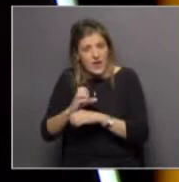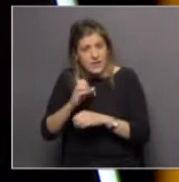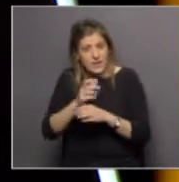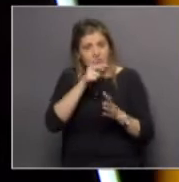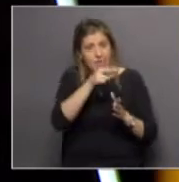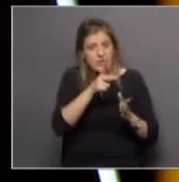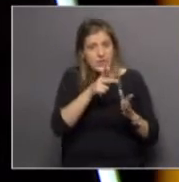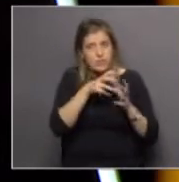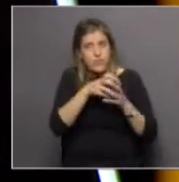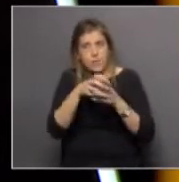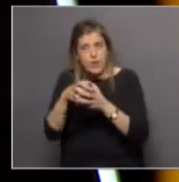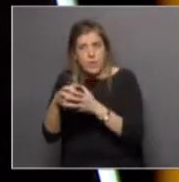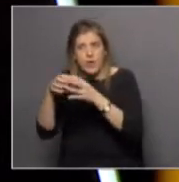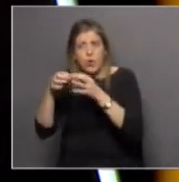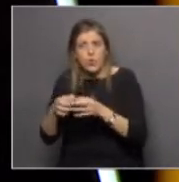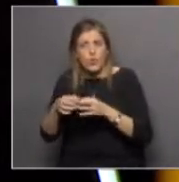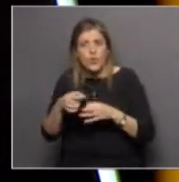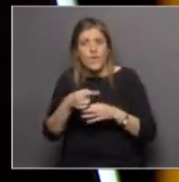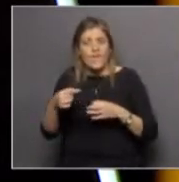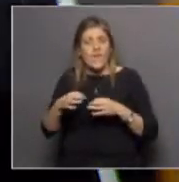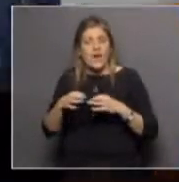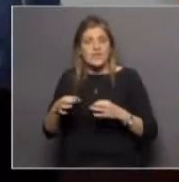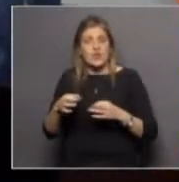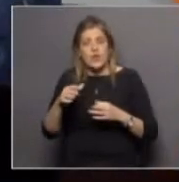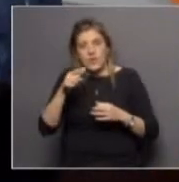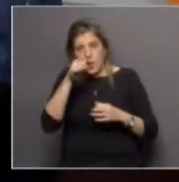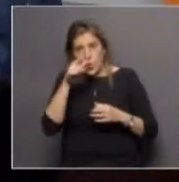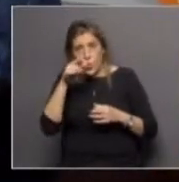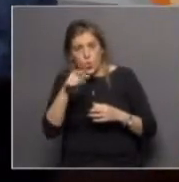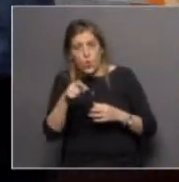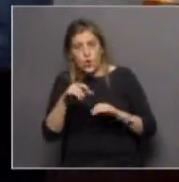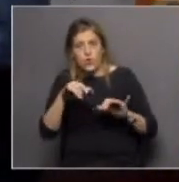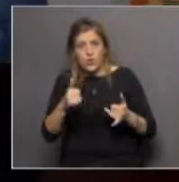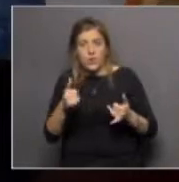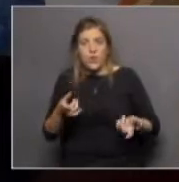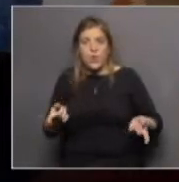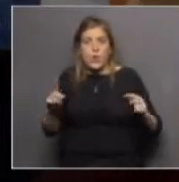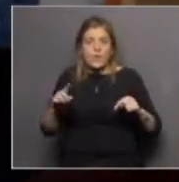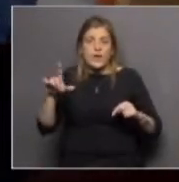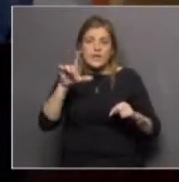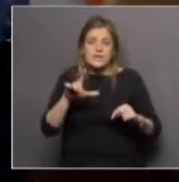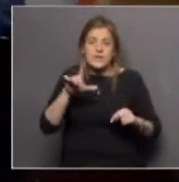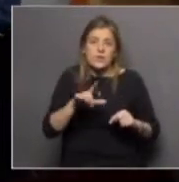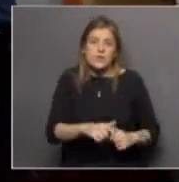que tenemos las vacaciones de julio acá y bueno tal vez a la vuelta ya estemos hablando de un regreso de liceos?